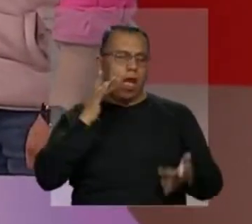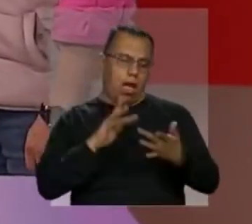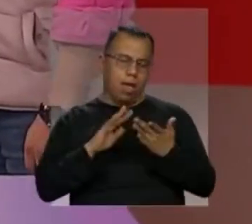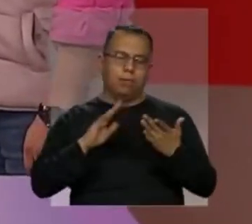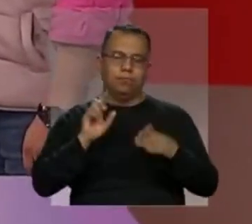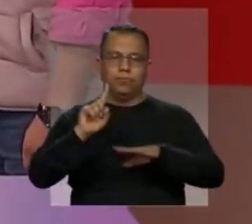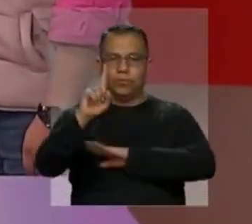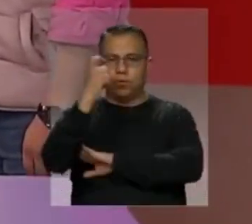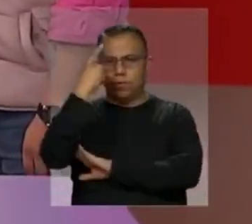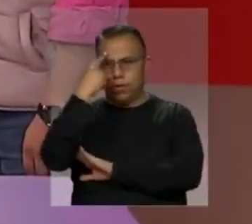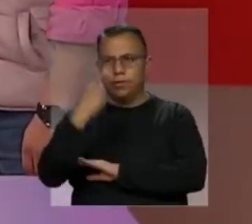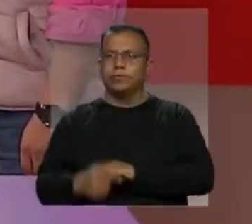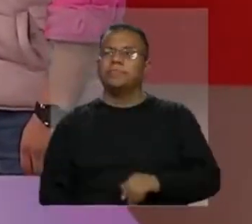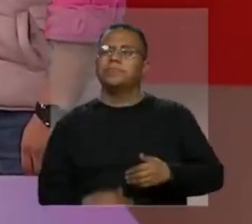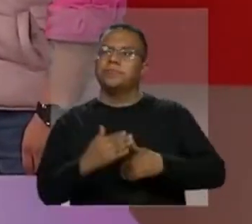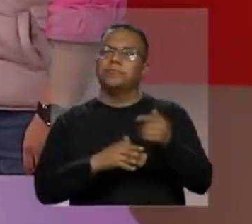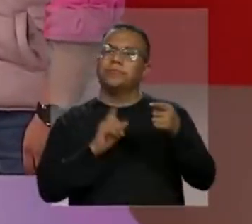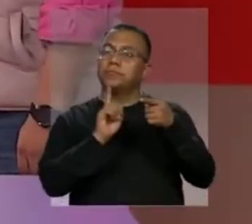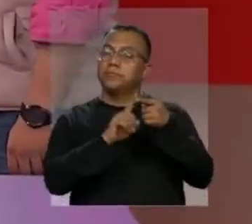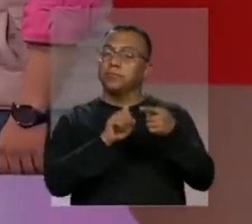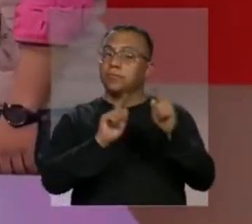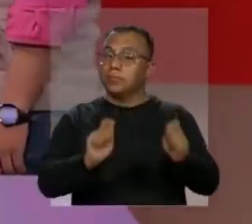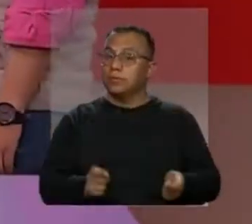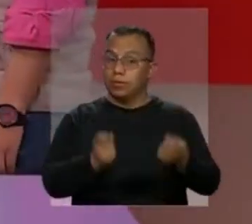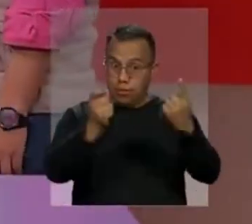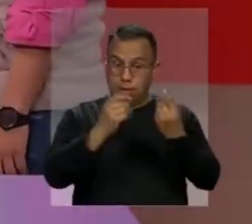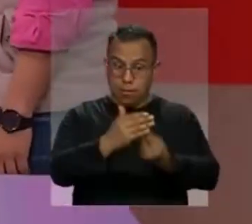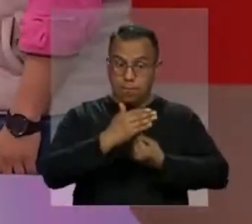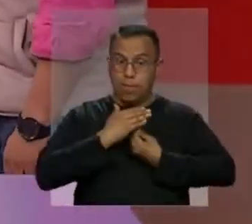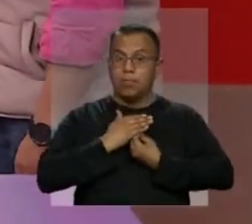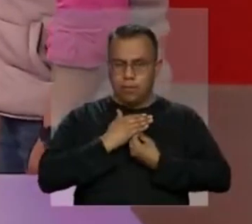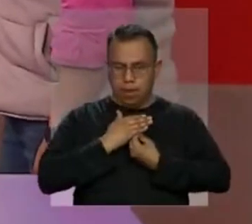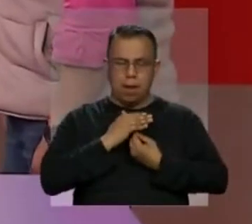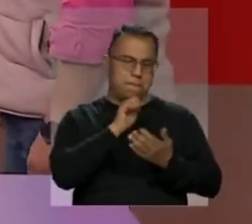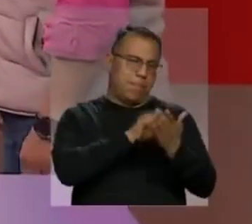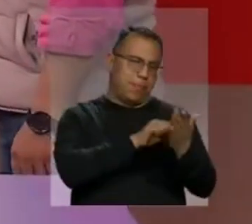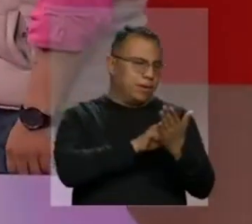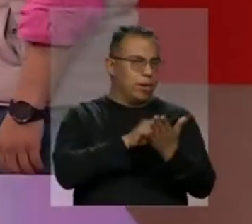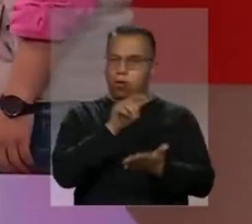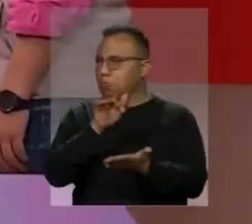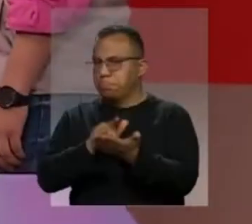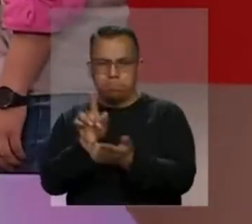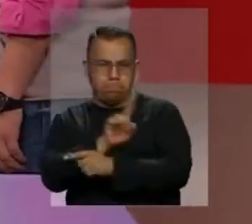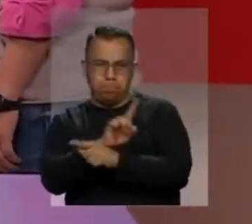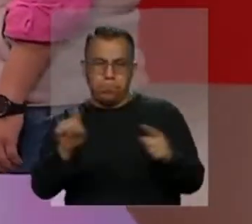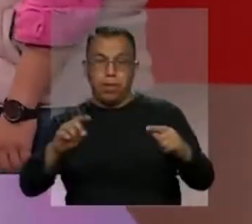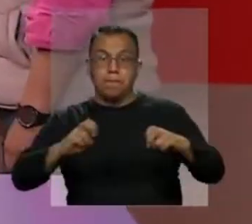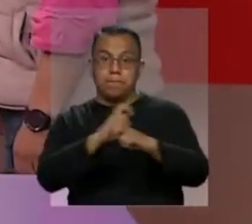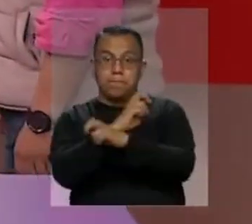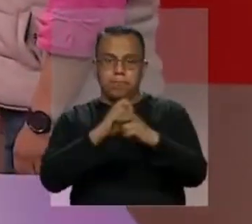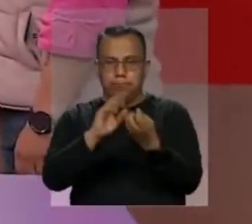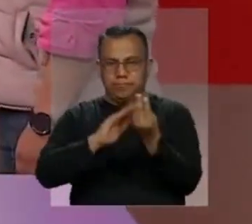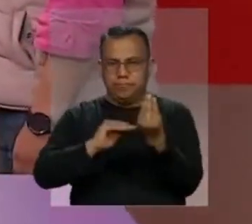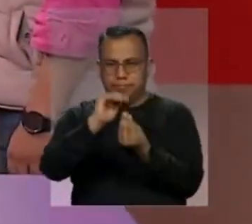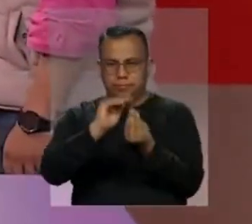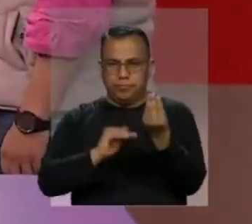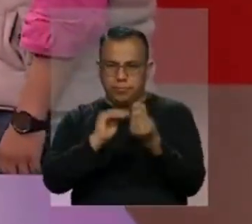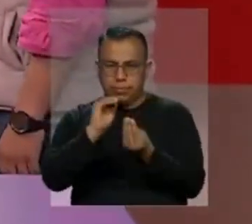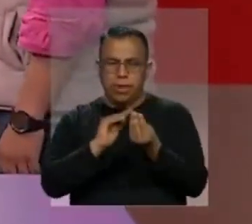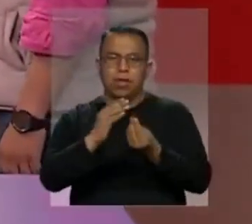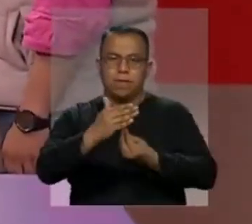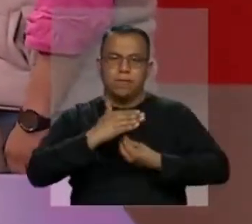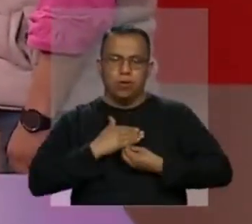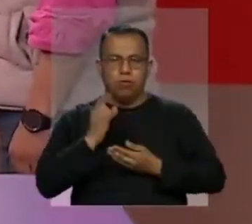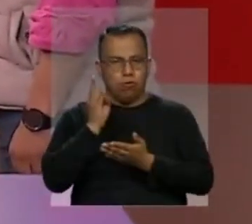en su gobierno vamos a leerlos la salvaguarda el patrimonio material e inmaterial y el desarrollo del parque arqueológico y de patrimonio